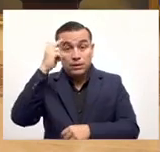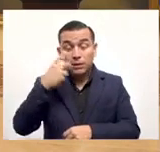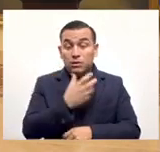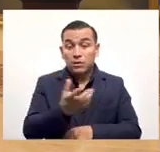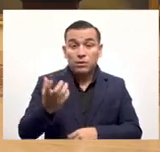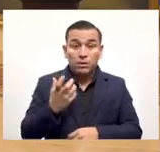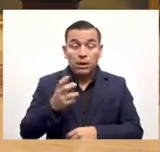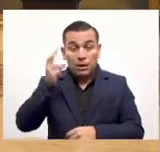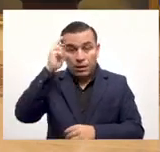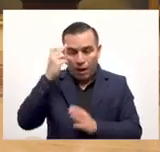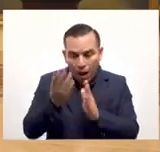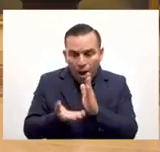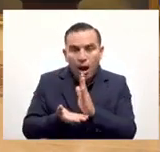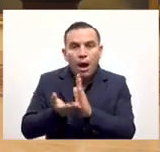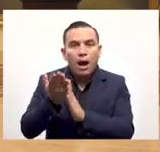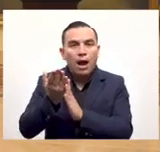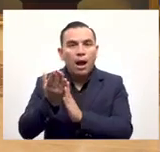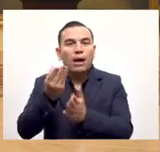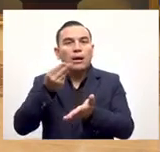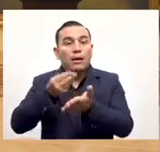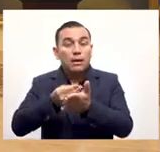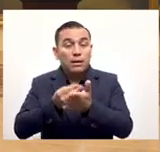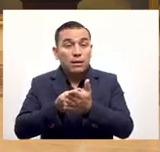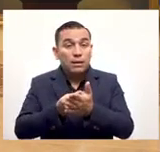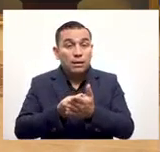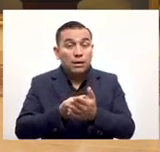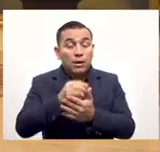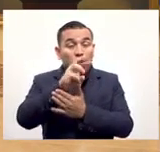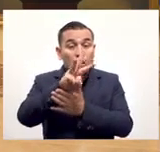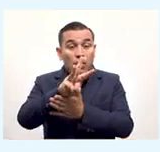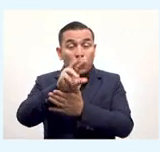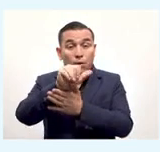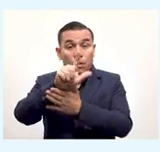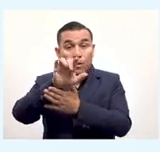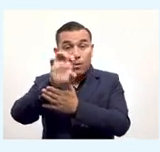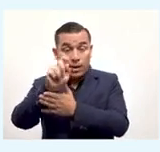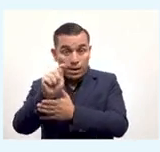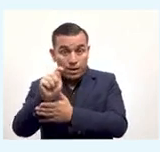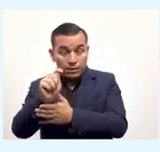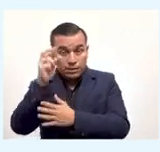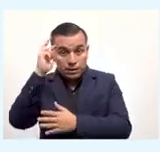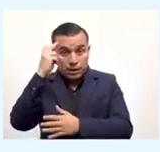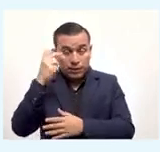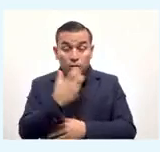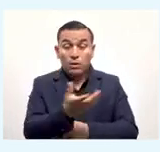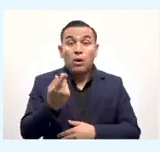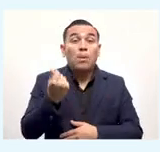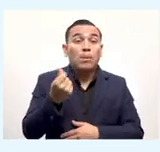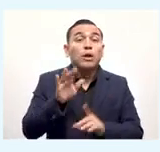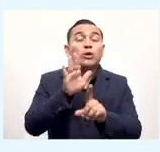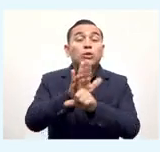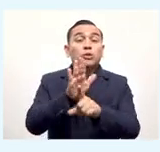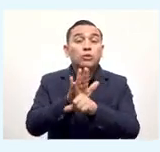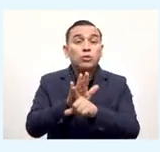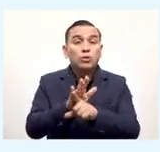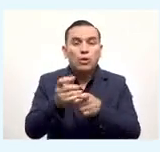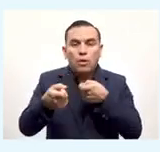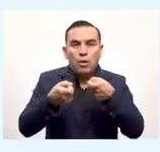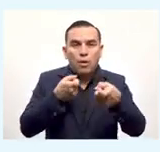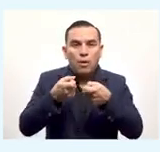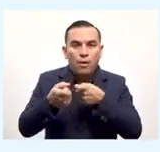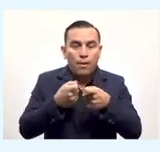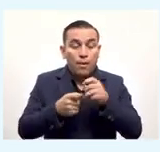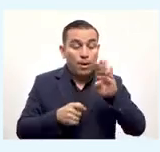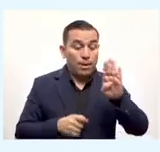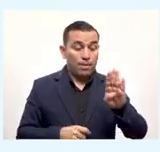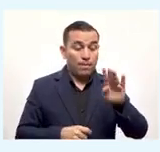economía entre más wallets más circulación del dinero y más dinero en manos de los salvadoreños unos bitcoins que